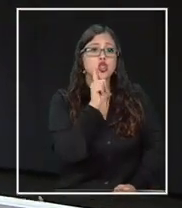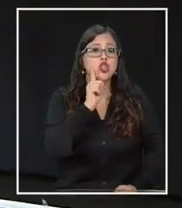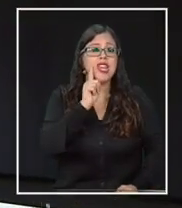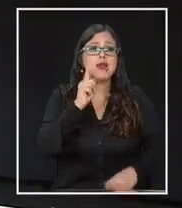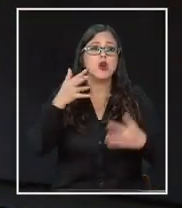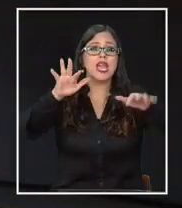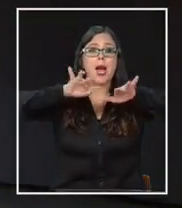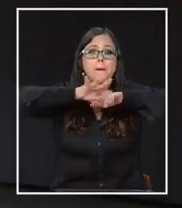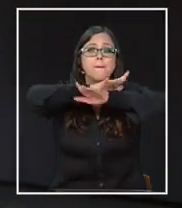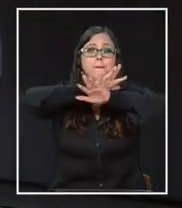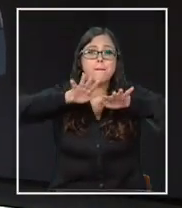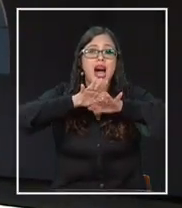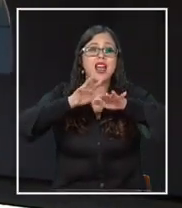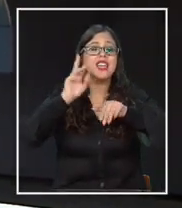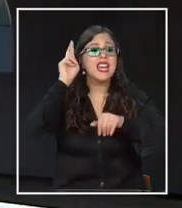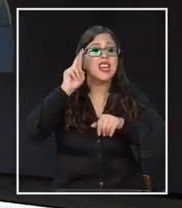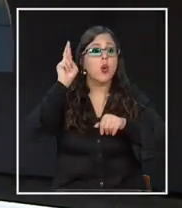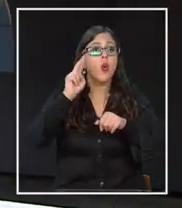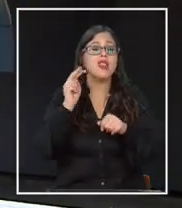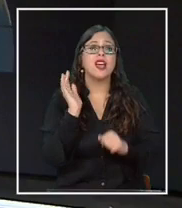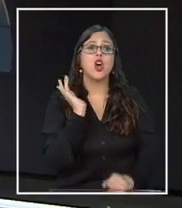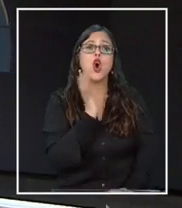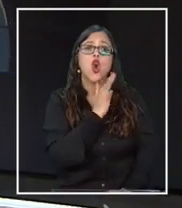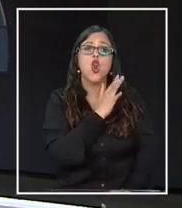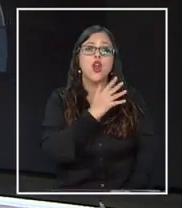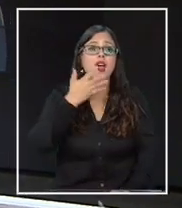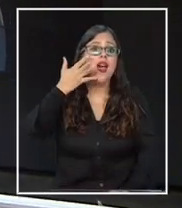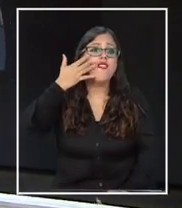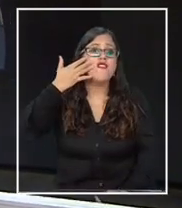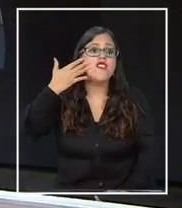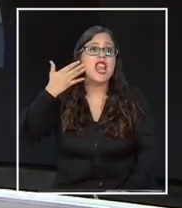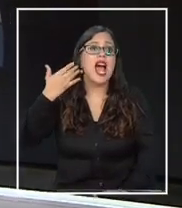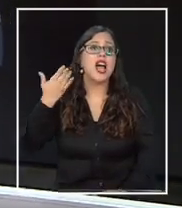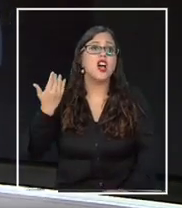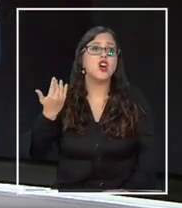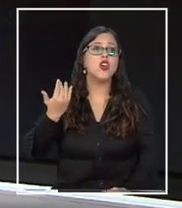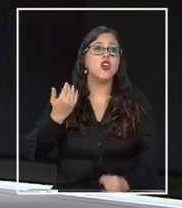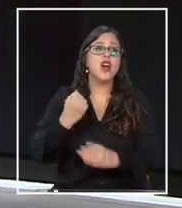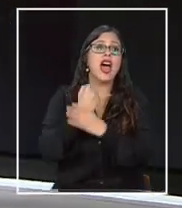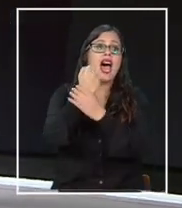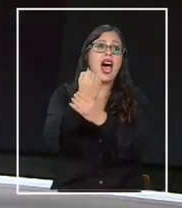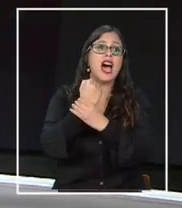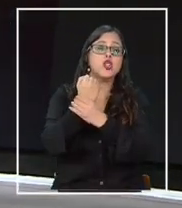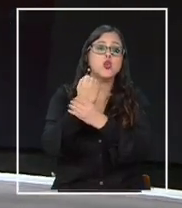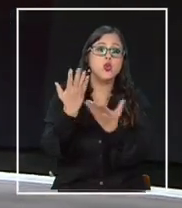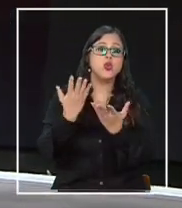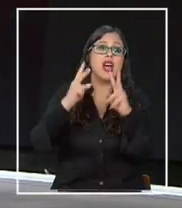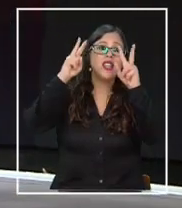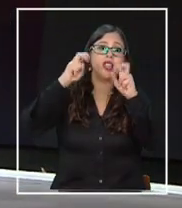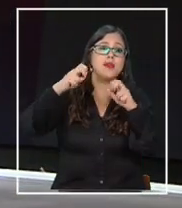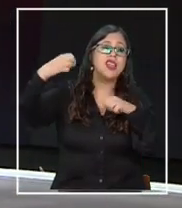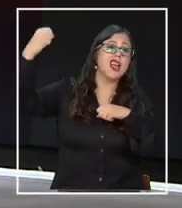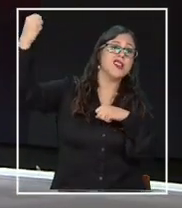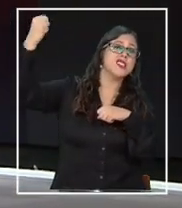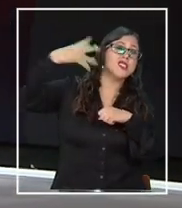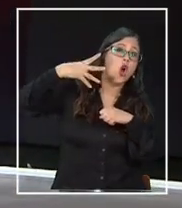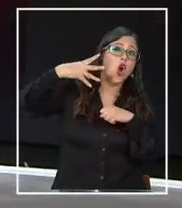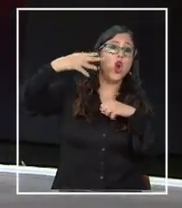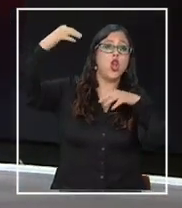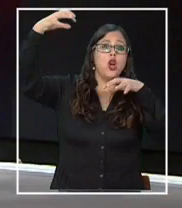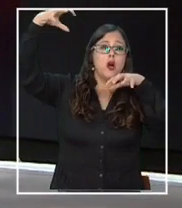absorción del calor, porque recuerden que el color blanco en simple ciertamente repele. Acá hay un albedo, llega la onda y